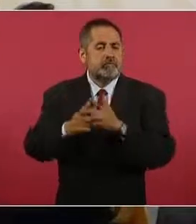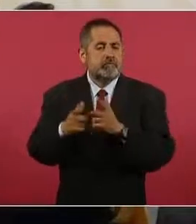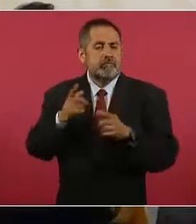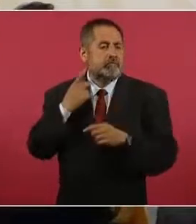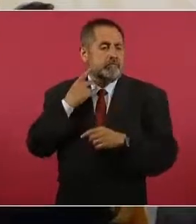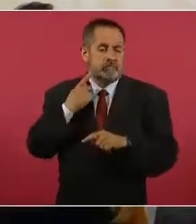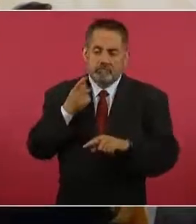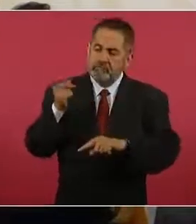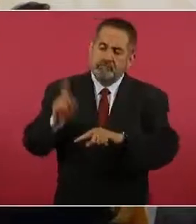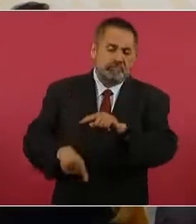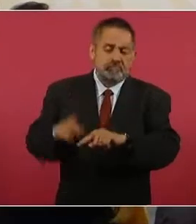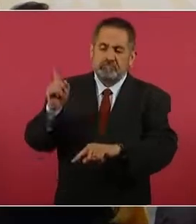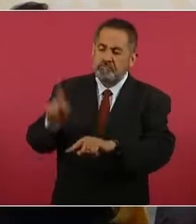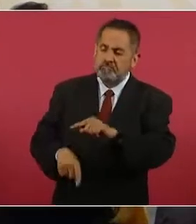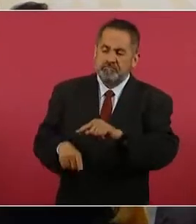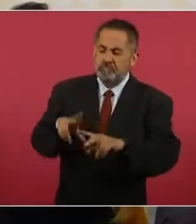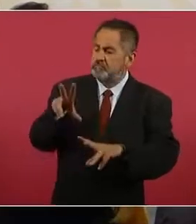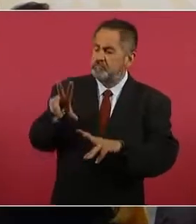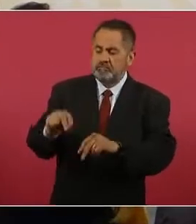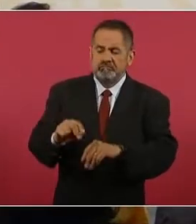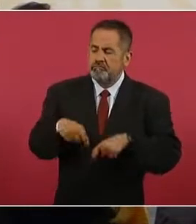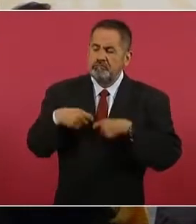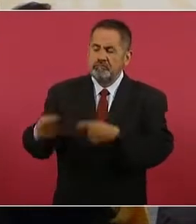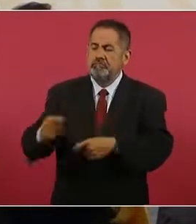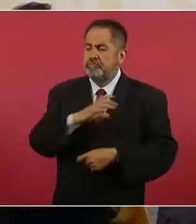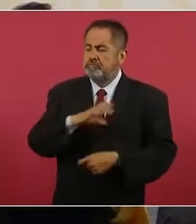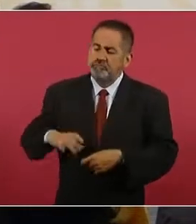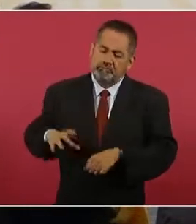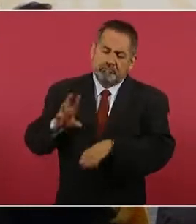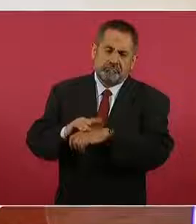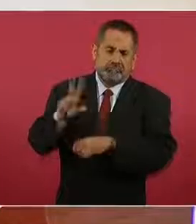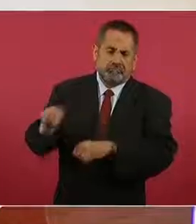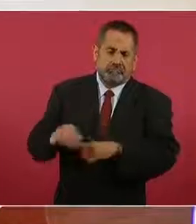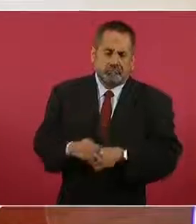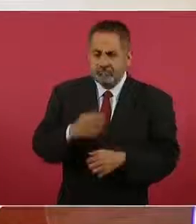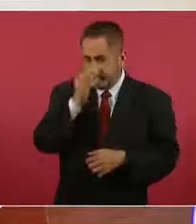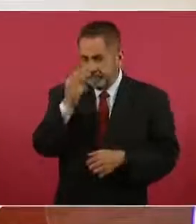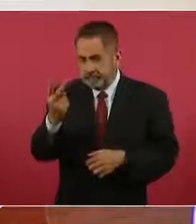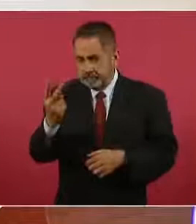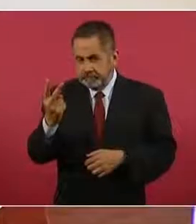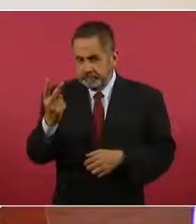dos.